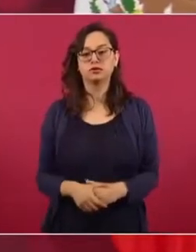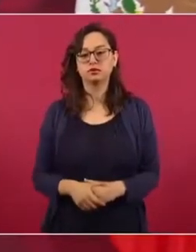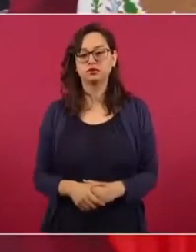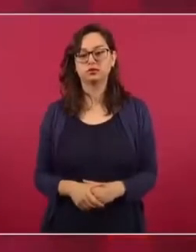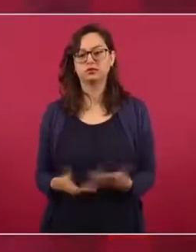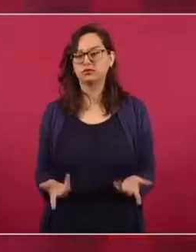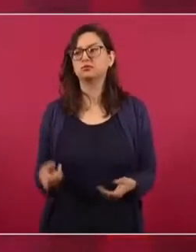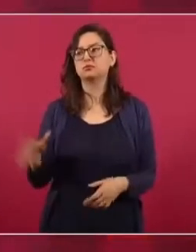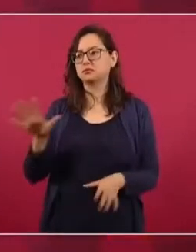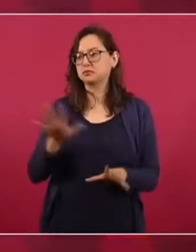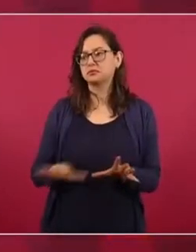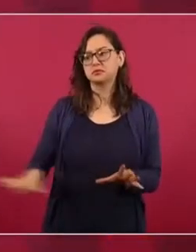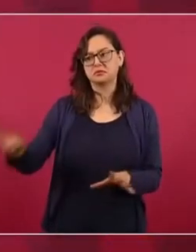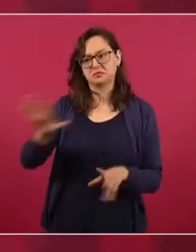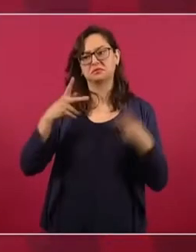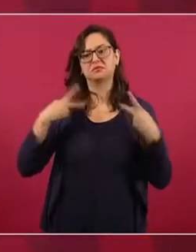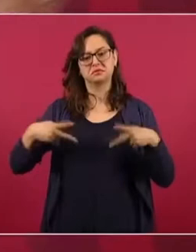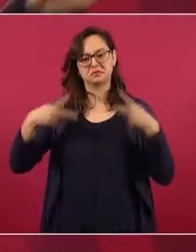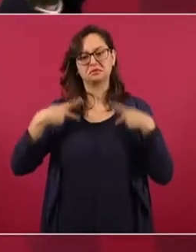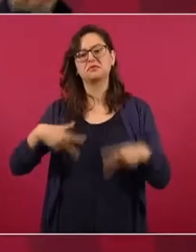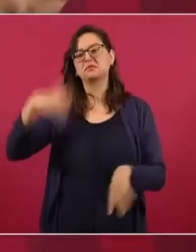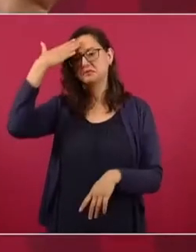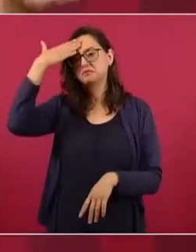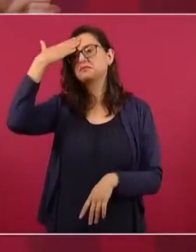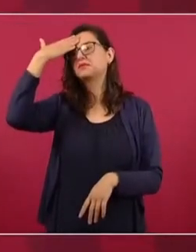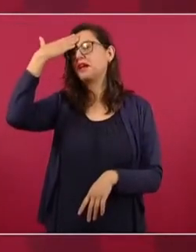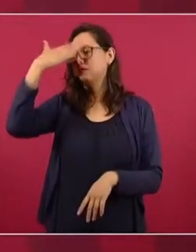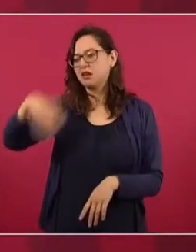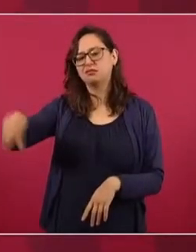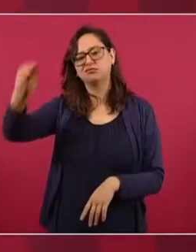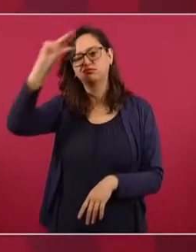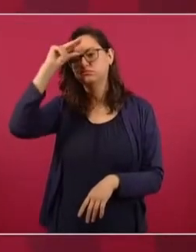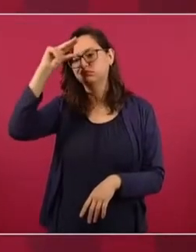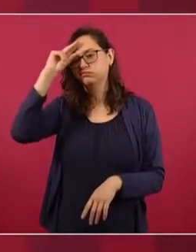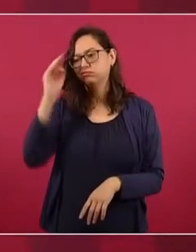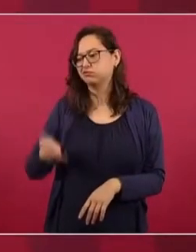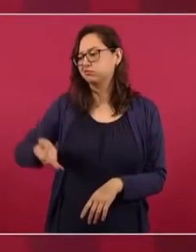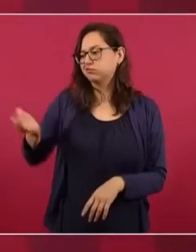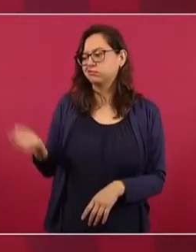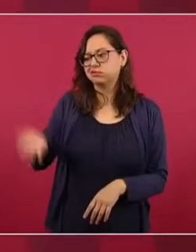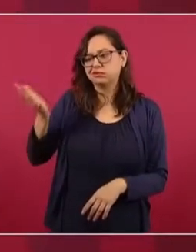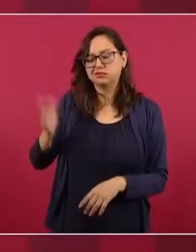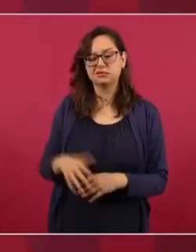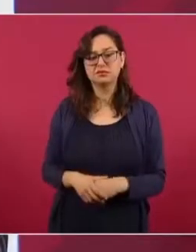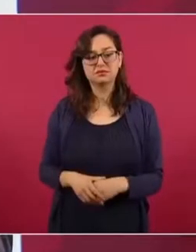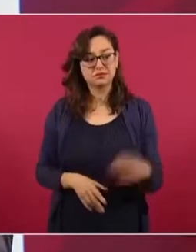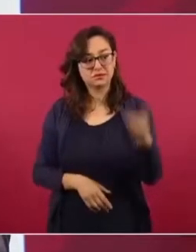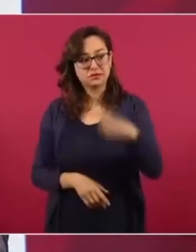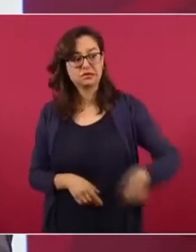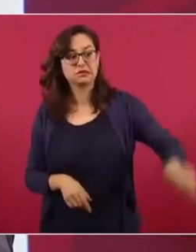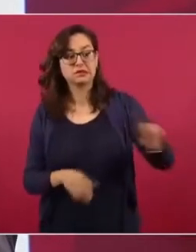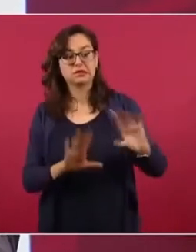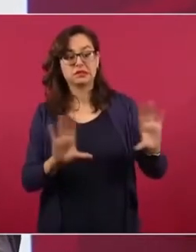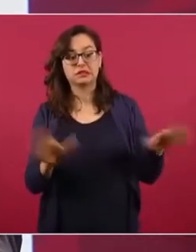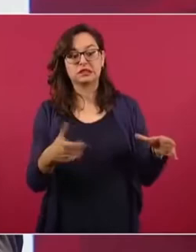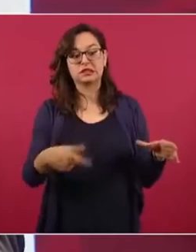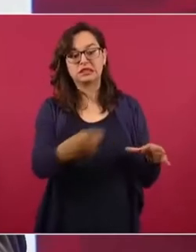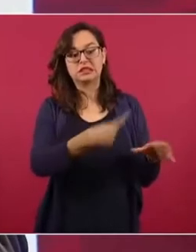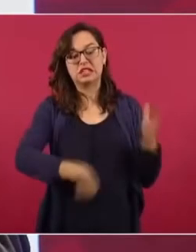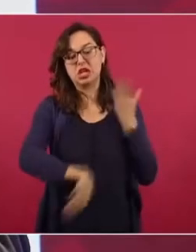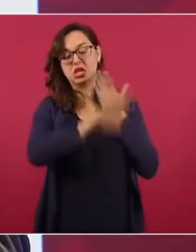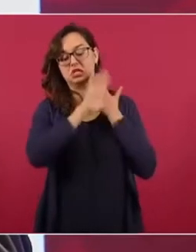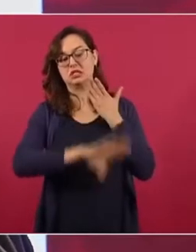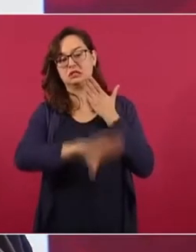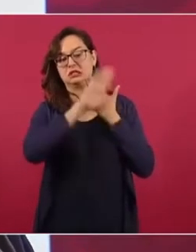a aceptar nuestros adversarios. Yo ya no debería de